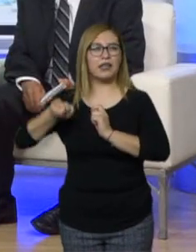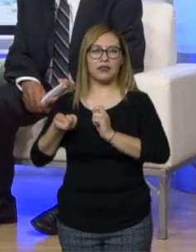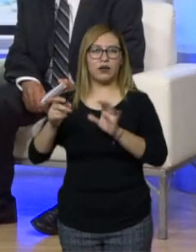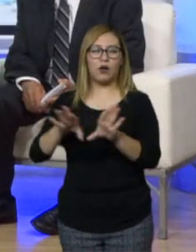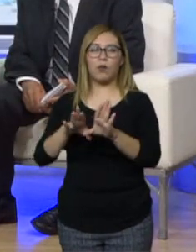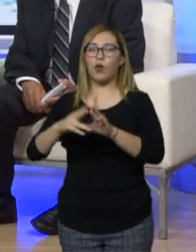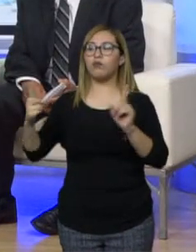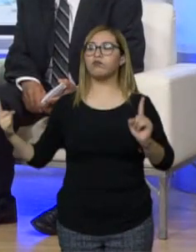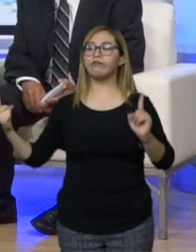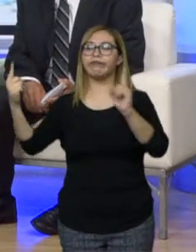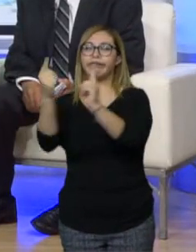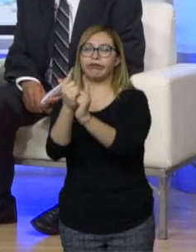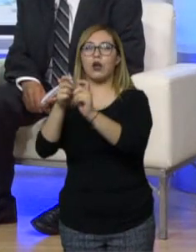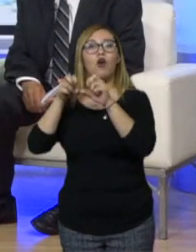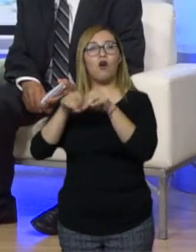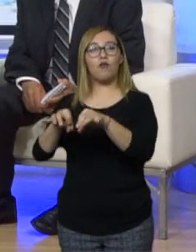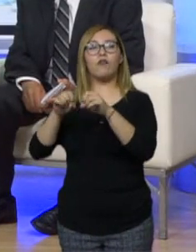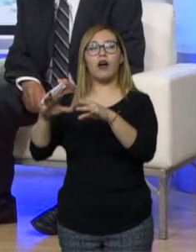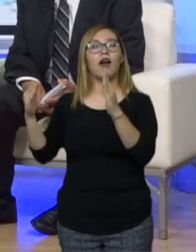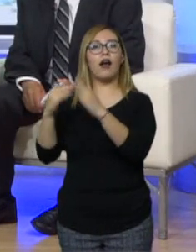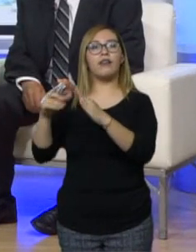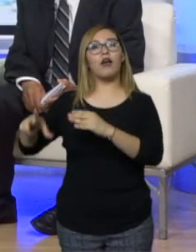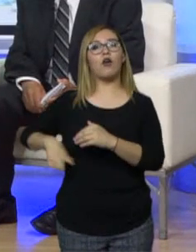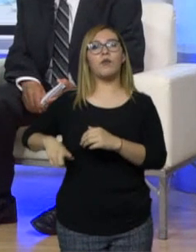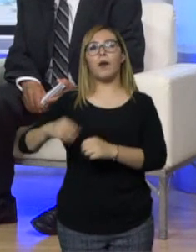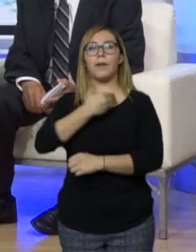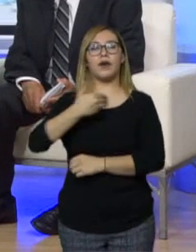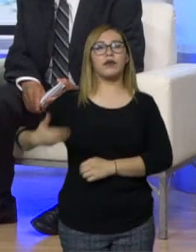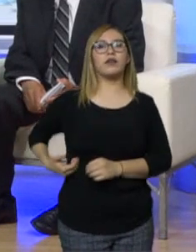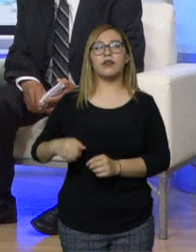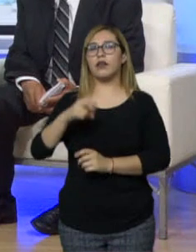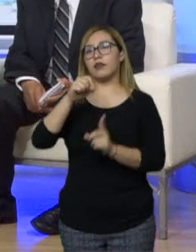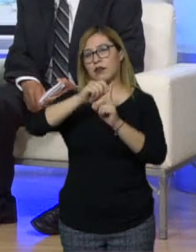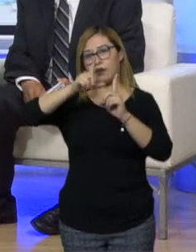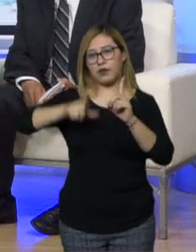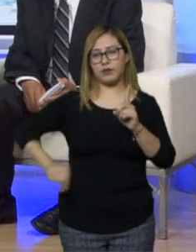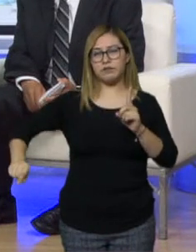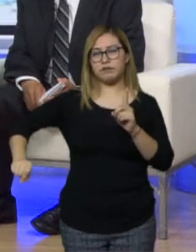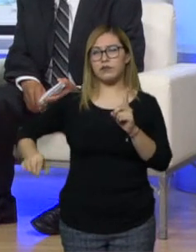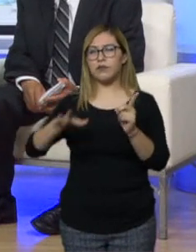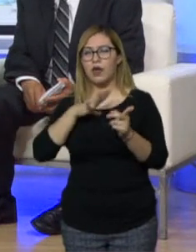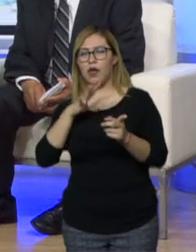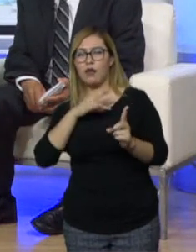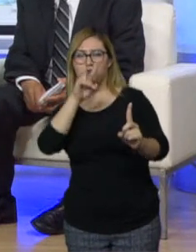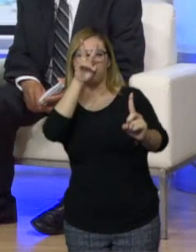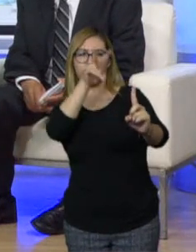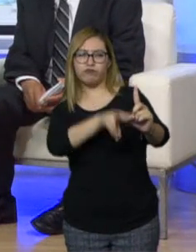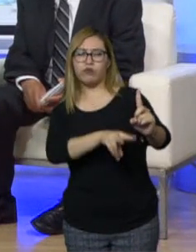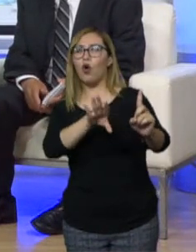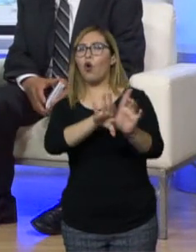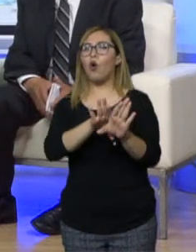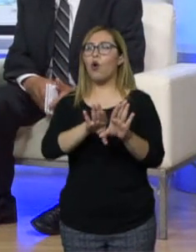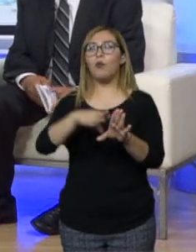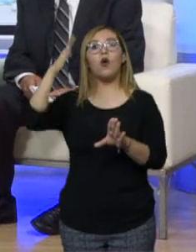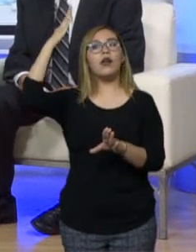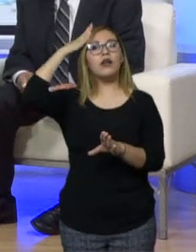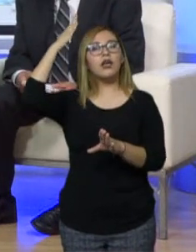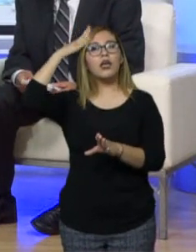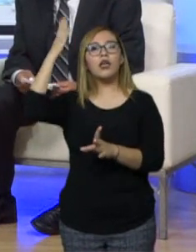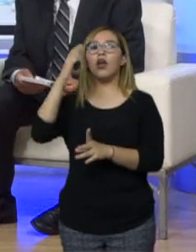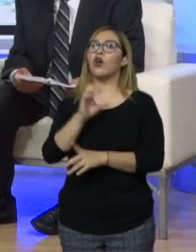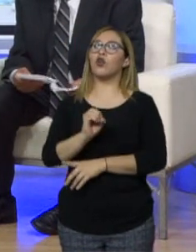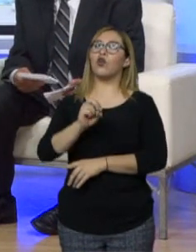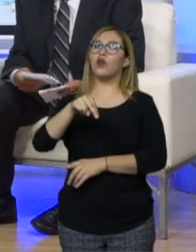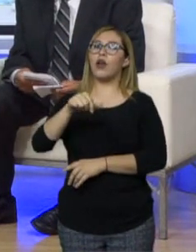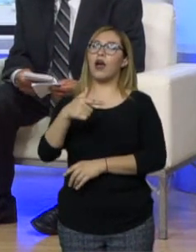tuvo ahí en las oficinas del Palacio Nacional del presidente de la República, se ve un gobernador, en este caso un titular de la Conago serio, que